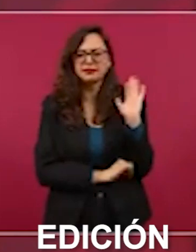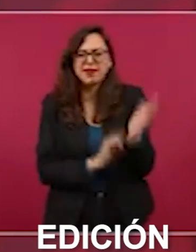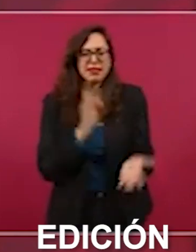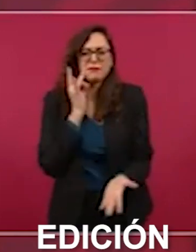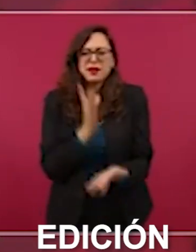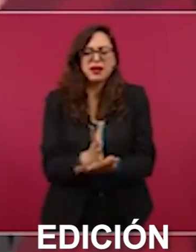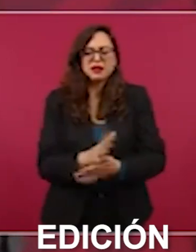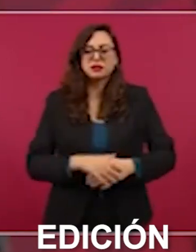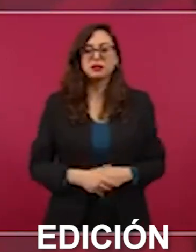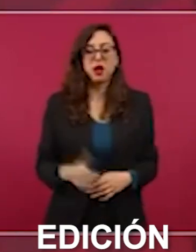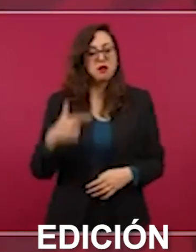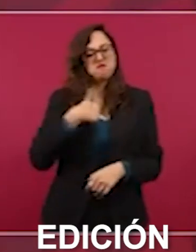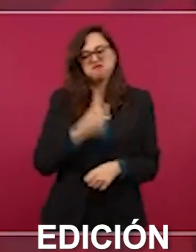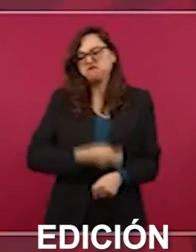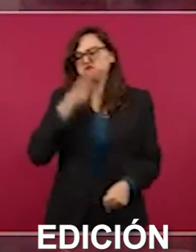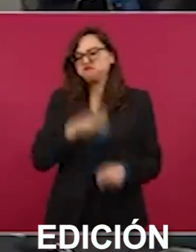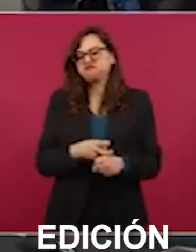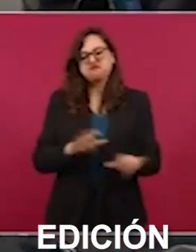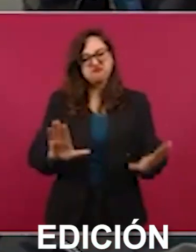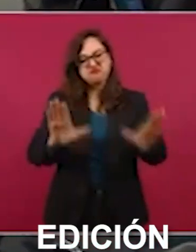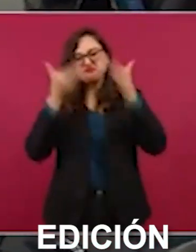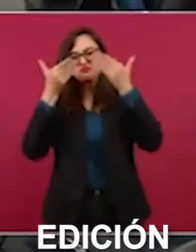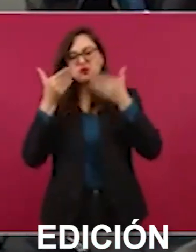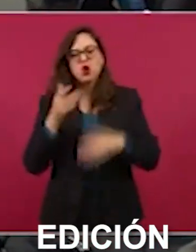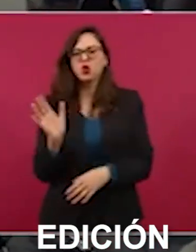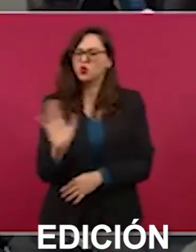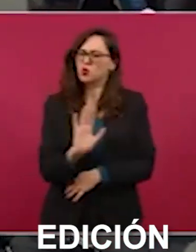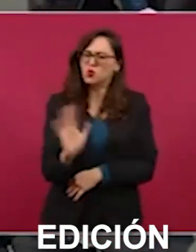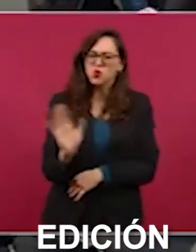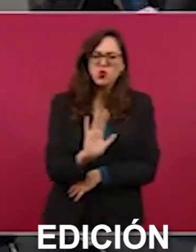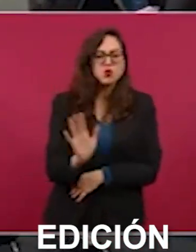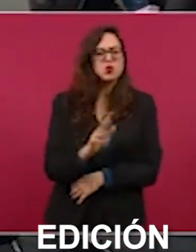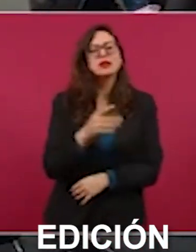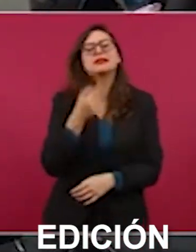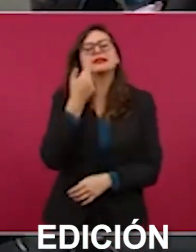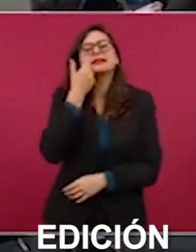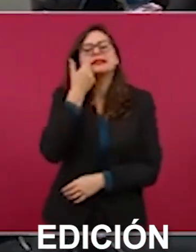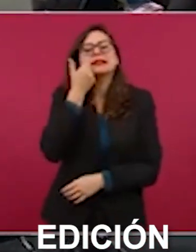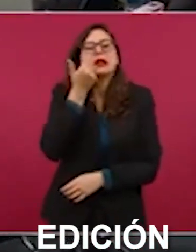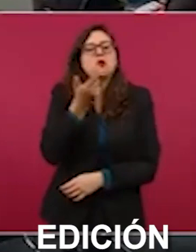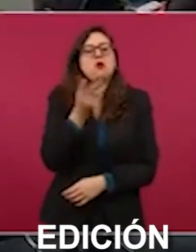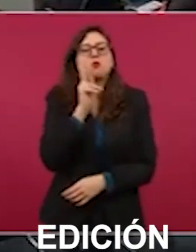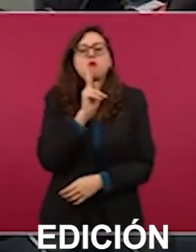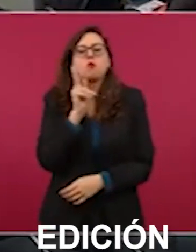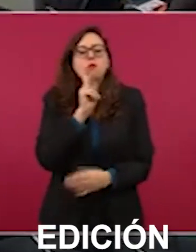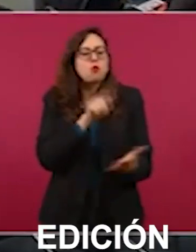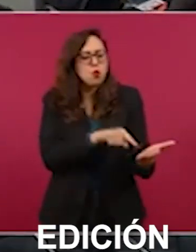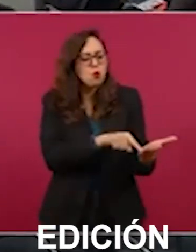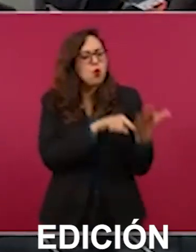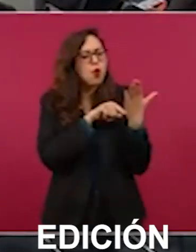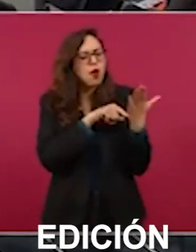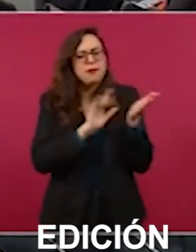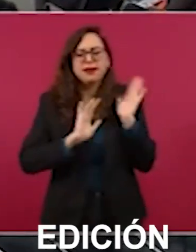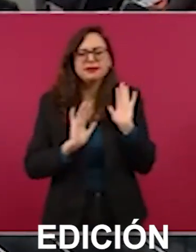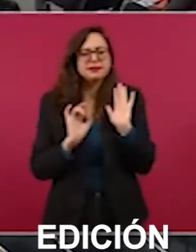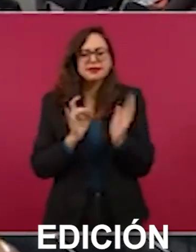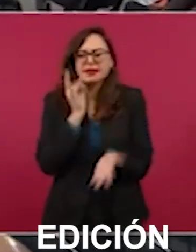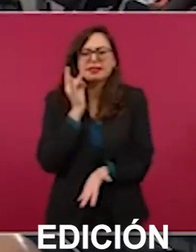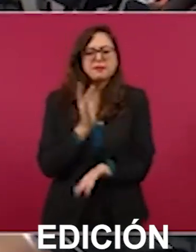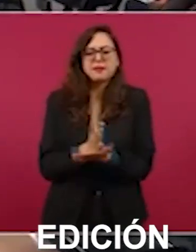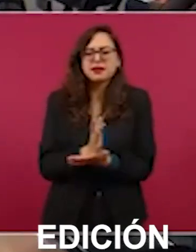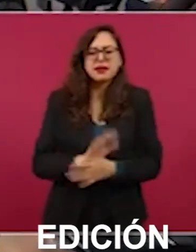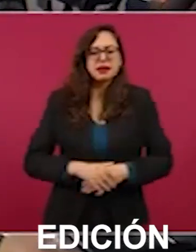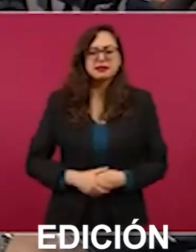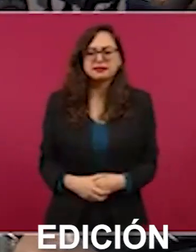cerrada incluso darnos tiempo pero sí